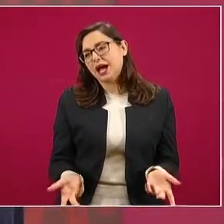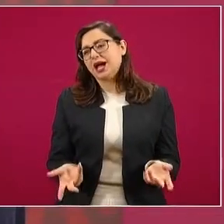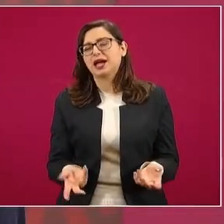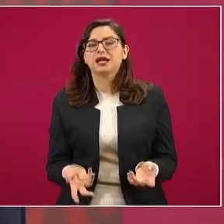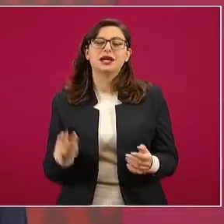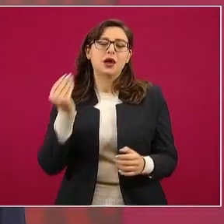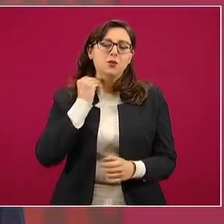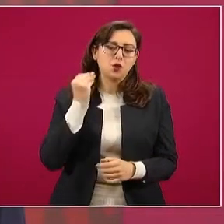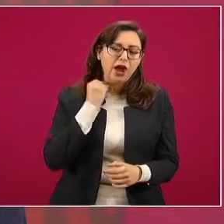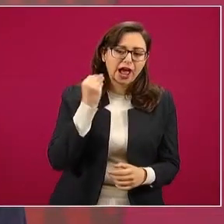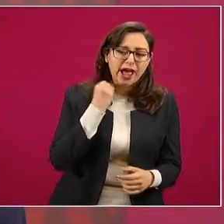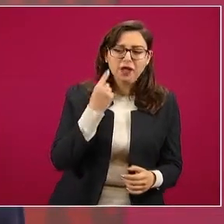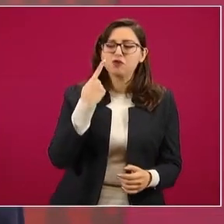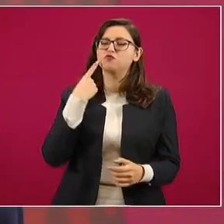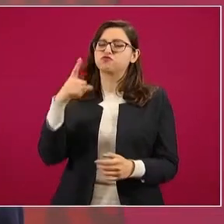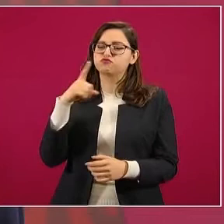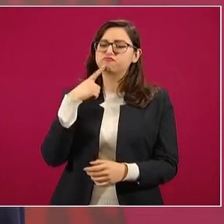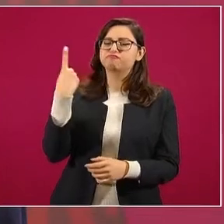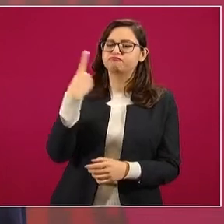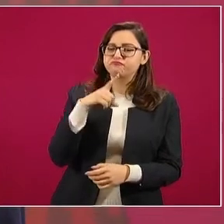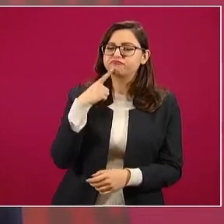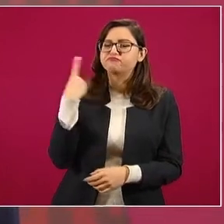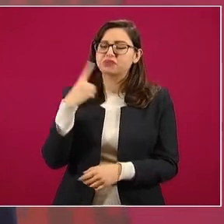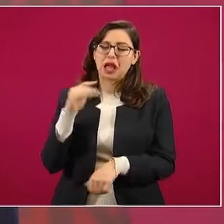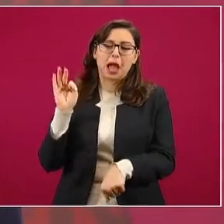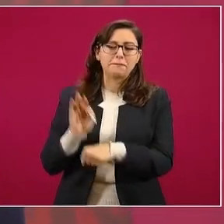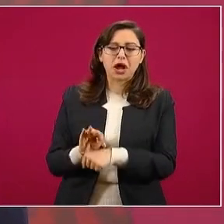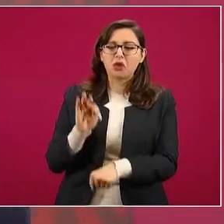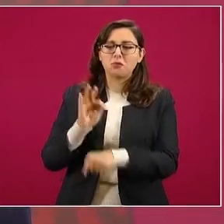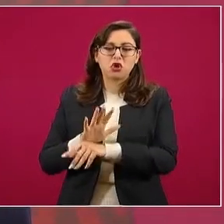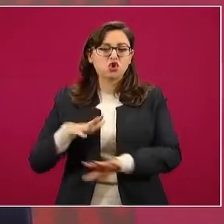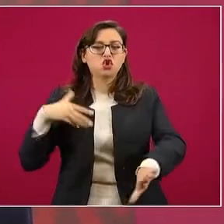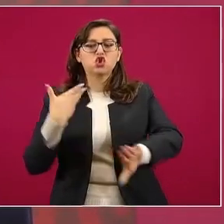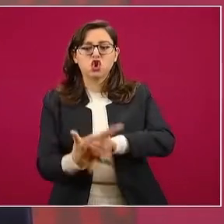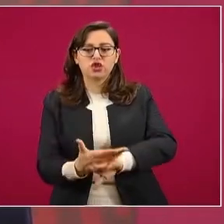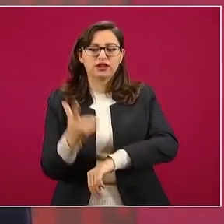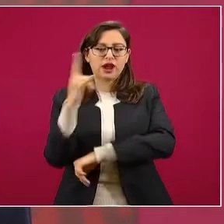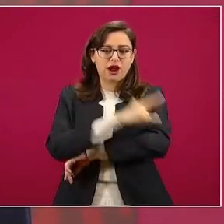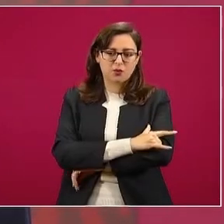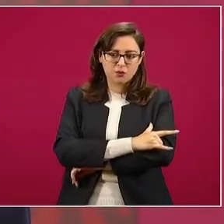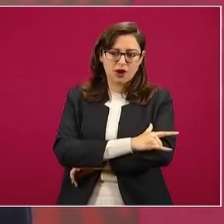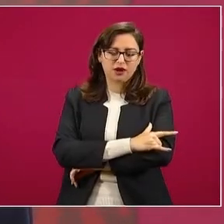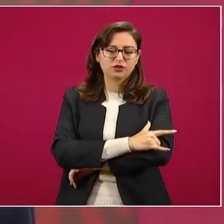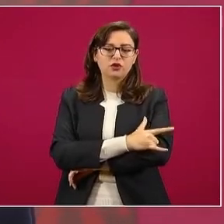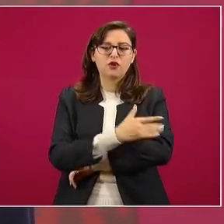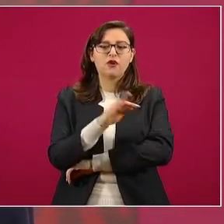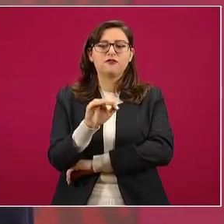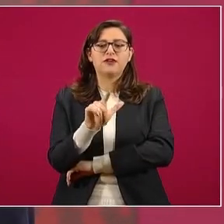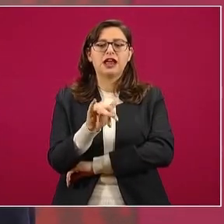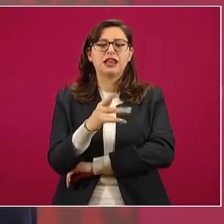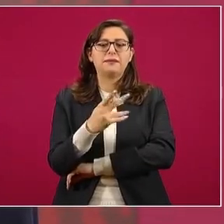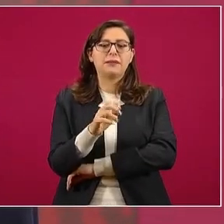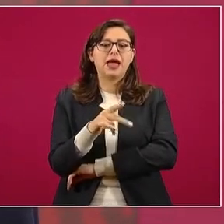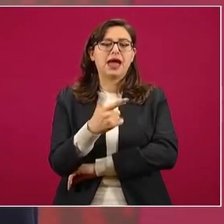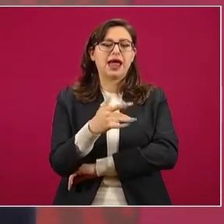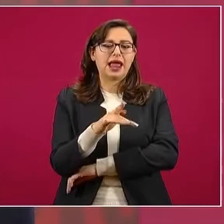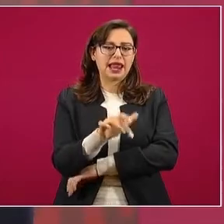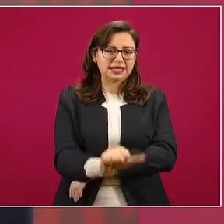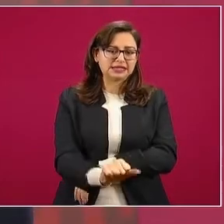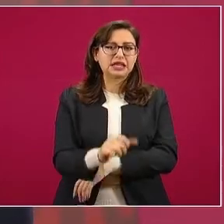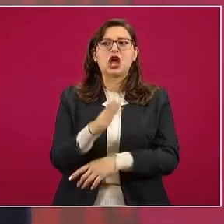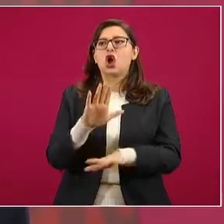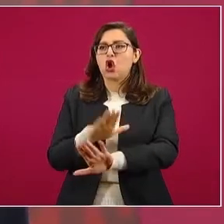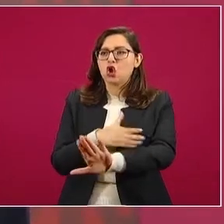que presentaban amparos en contra del aeropuerto, Felipe Ángeles, y para